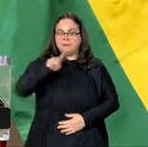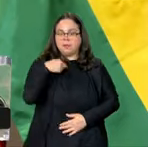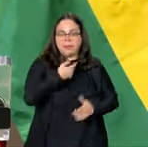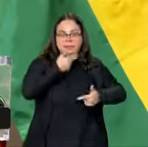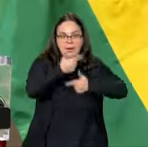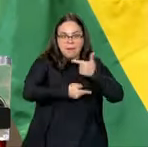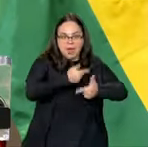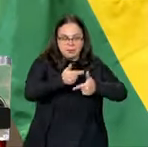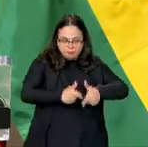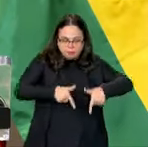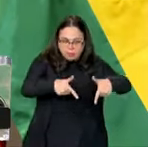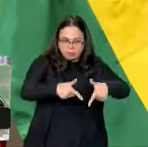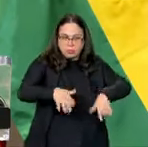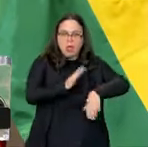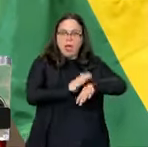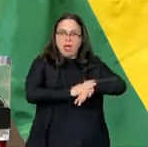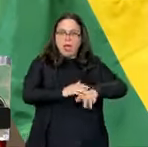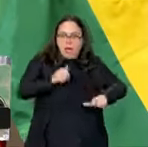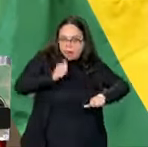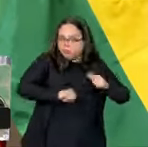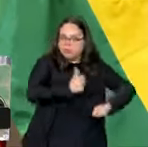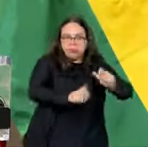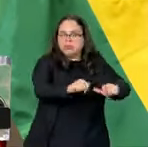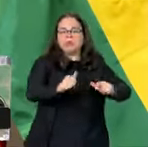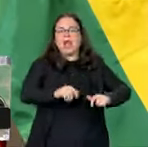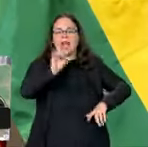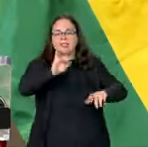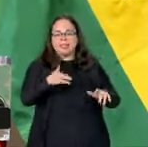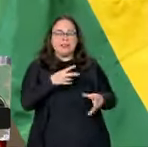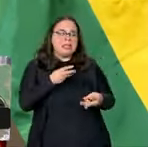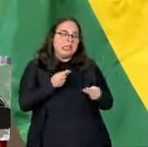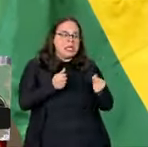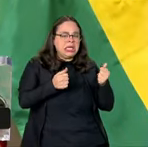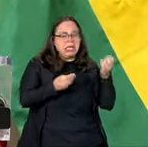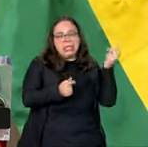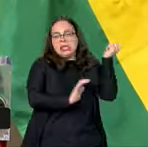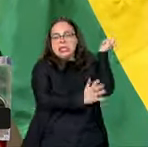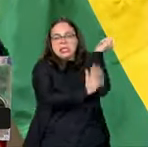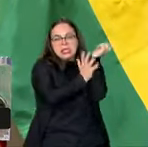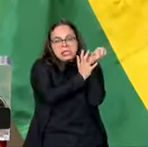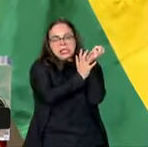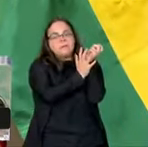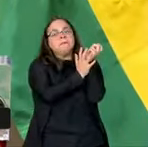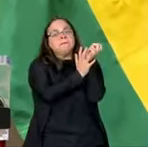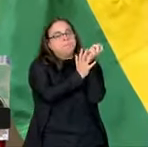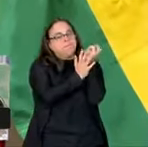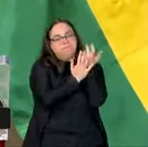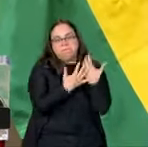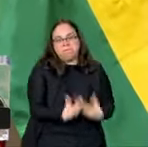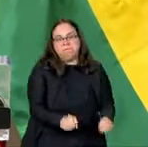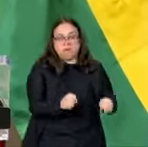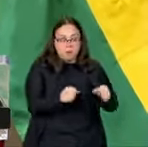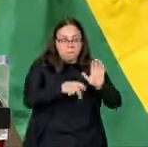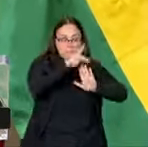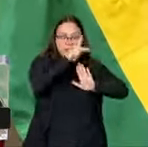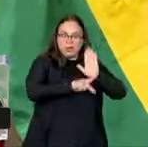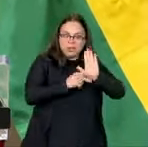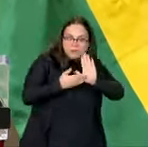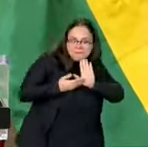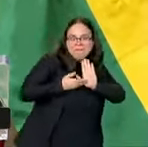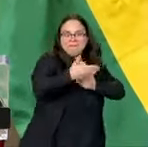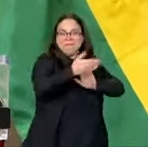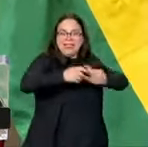muchas veces una simple mala voluntad burocrática no permite que un buen proyecto